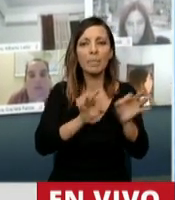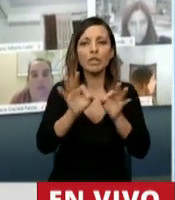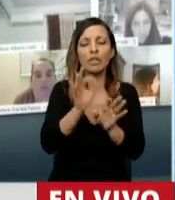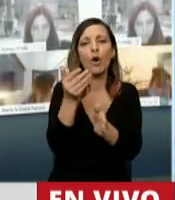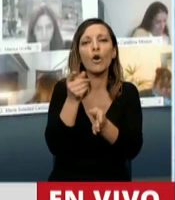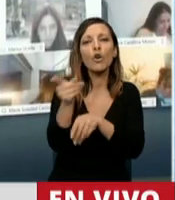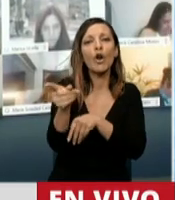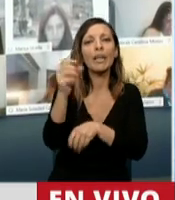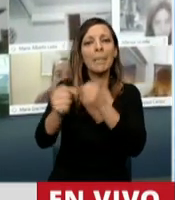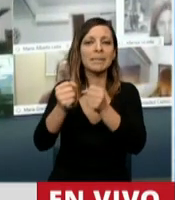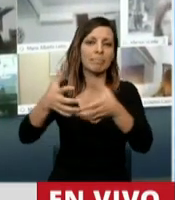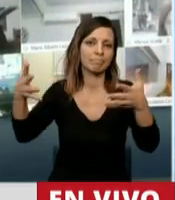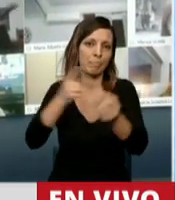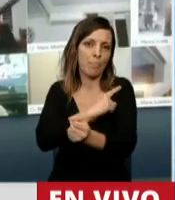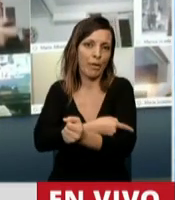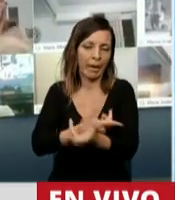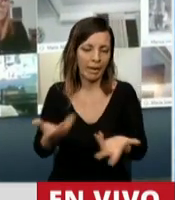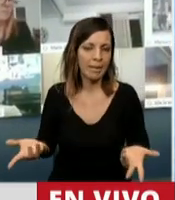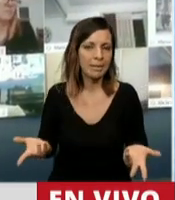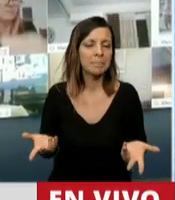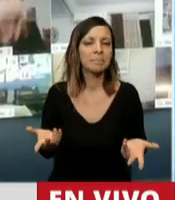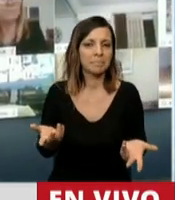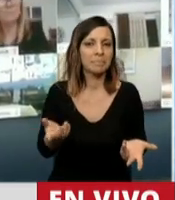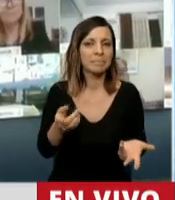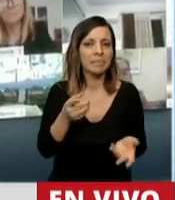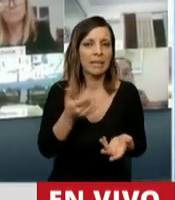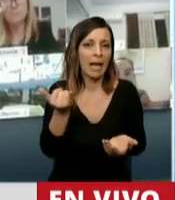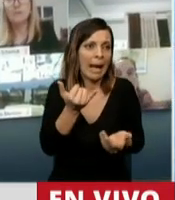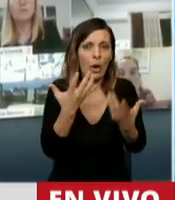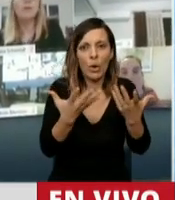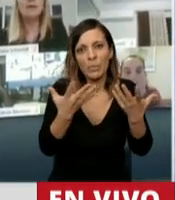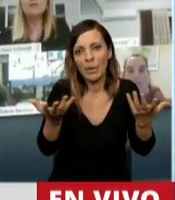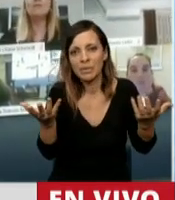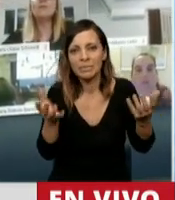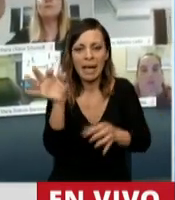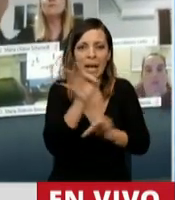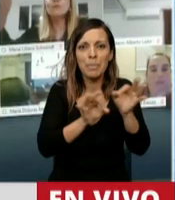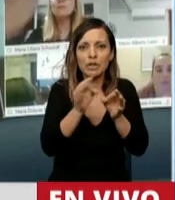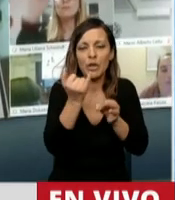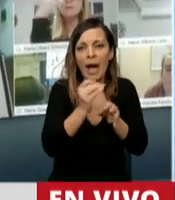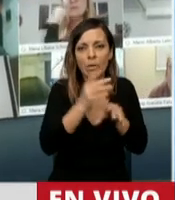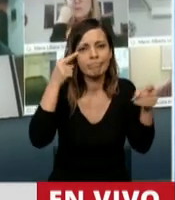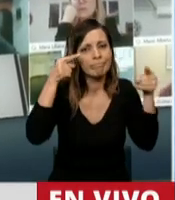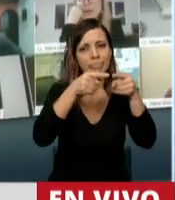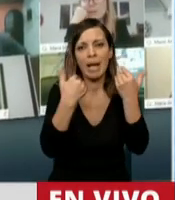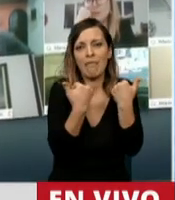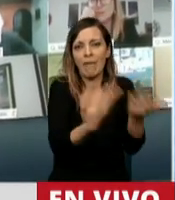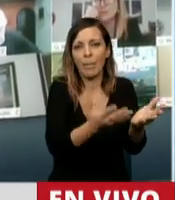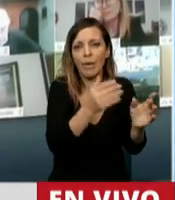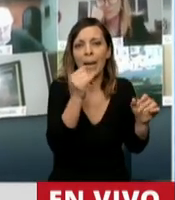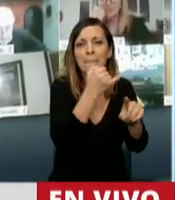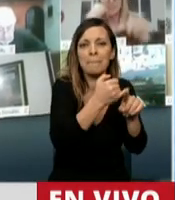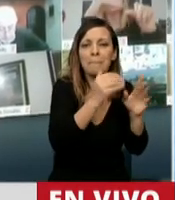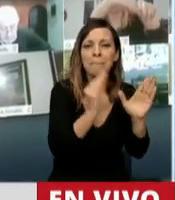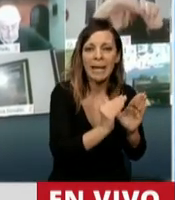grandes empresas, que es notable. Obviamente el proyecto tiene un sesgo en favor de las pymes y las